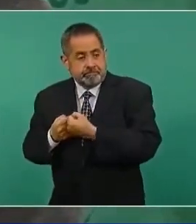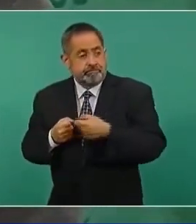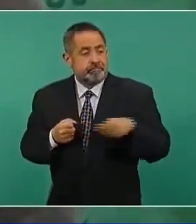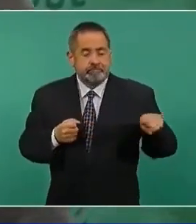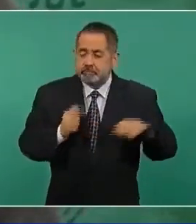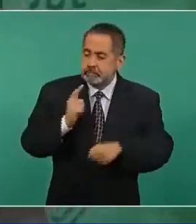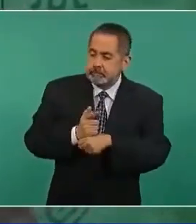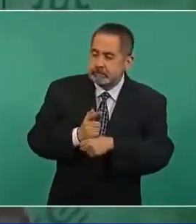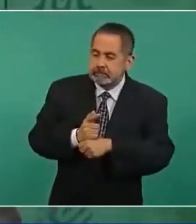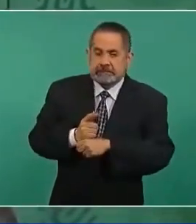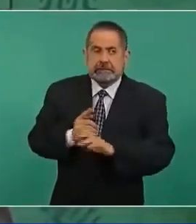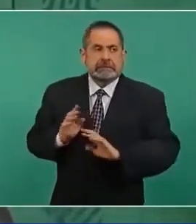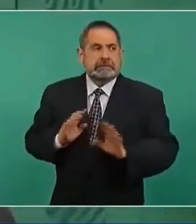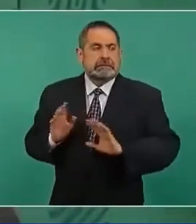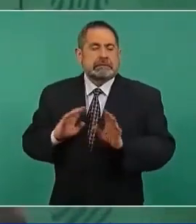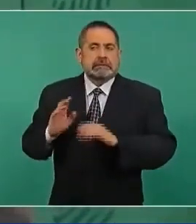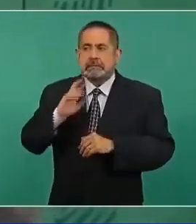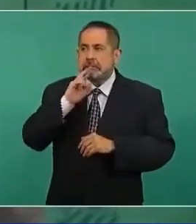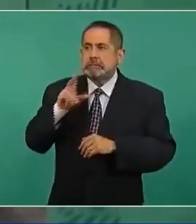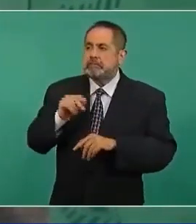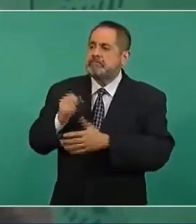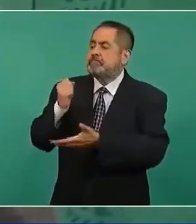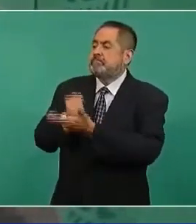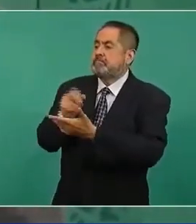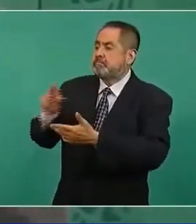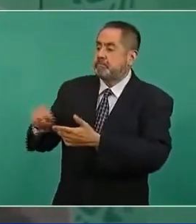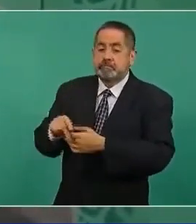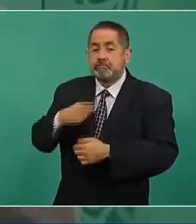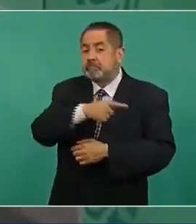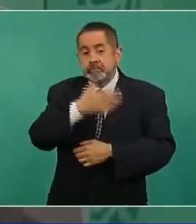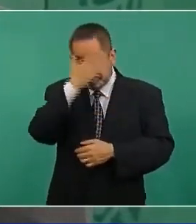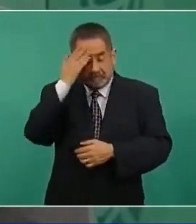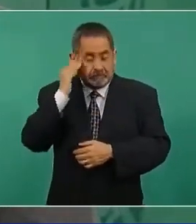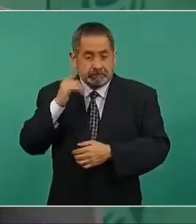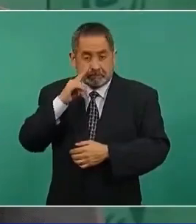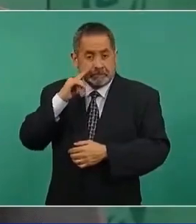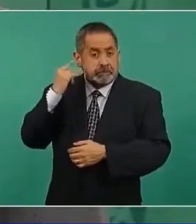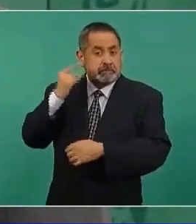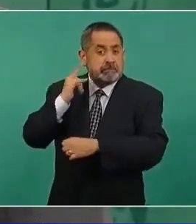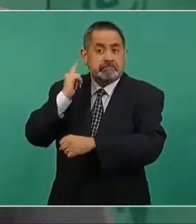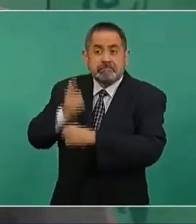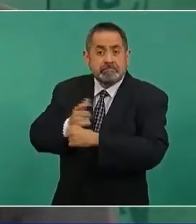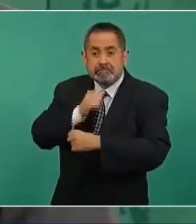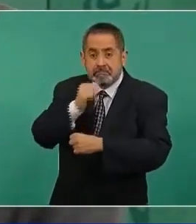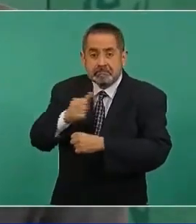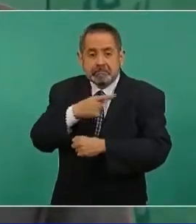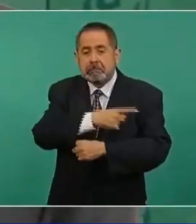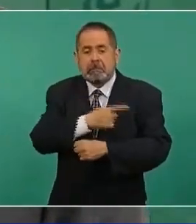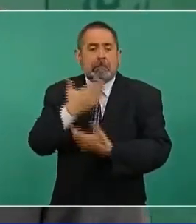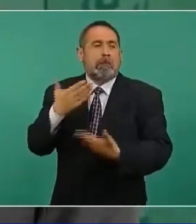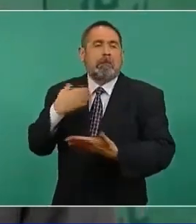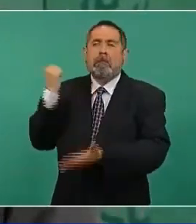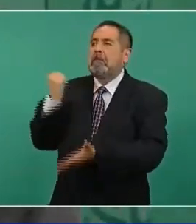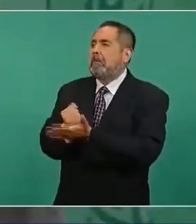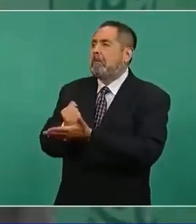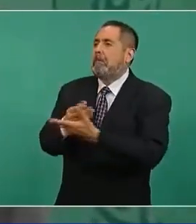no nos los hubiesen autorizado, ¿para qué